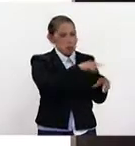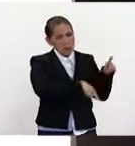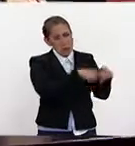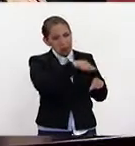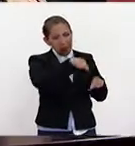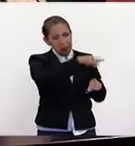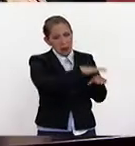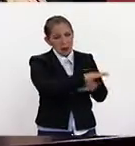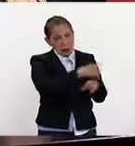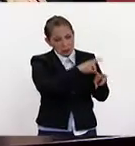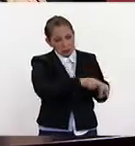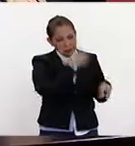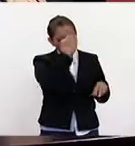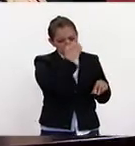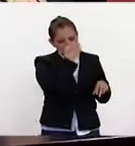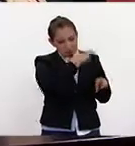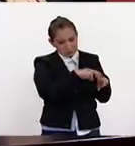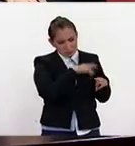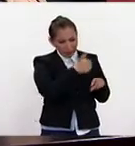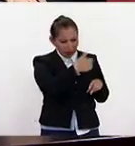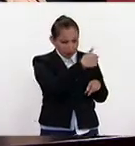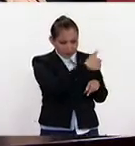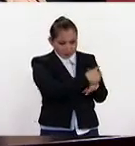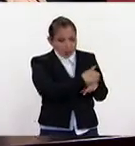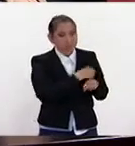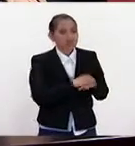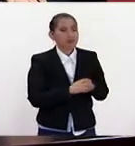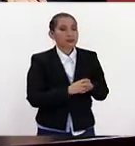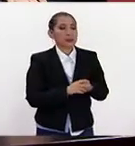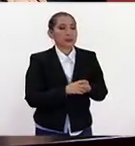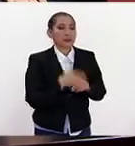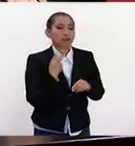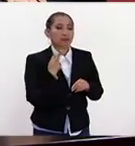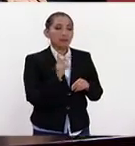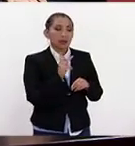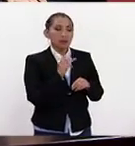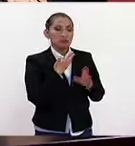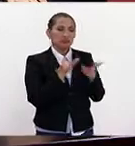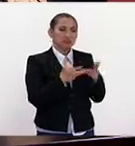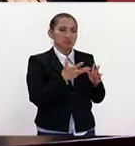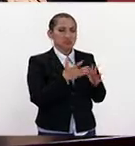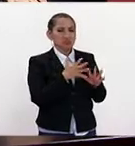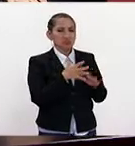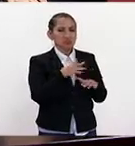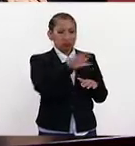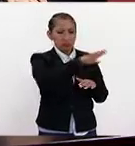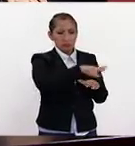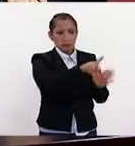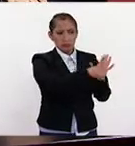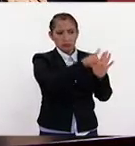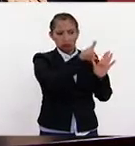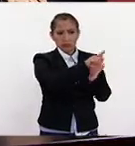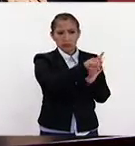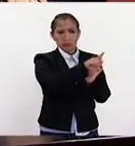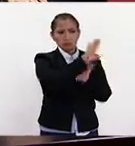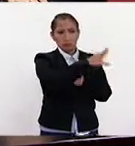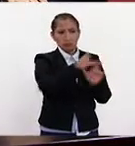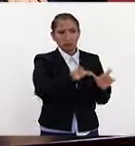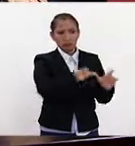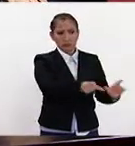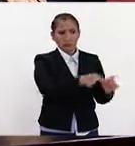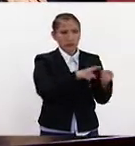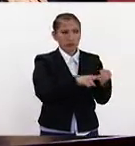del análisis una a una, pero al menos en el Departamento de